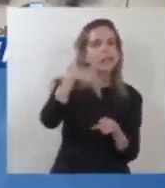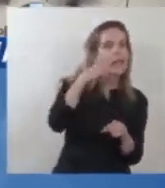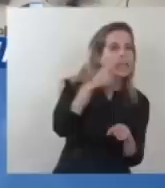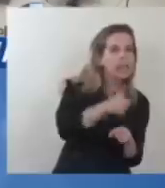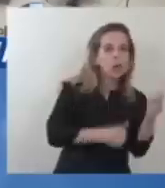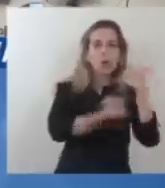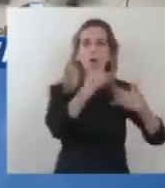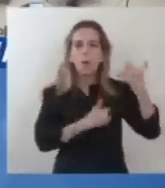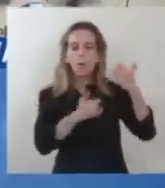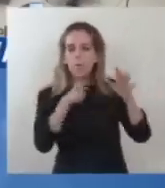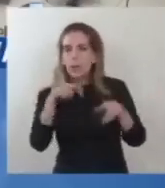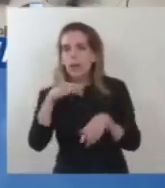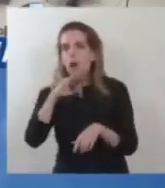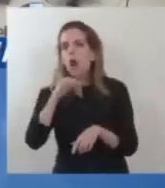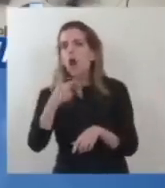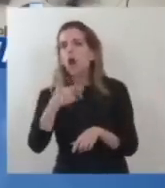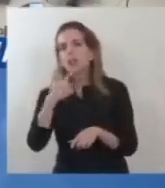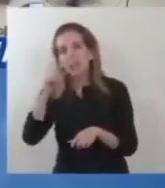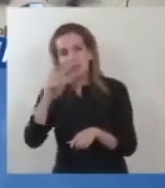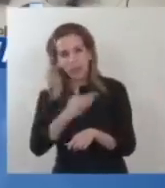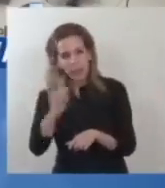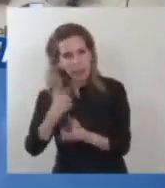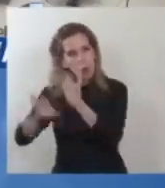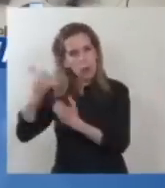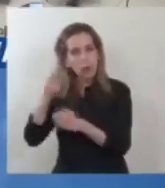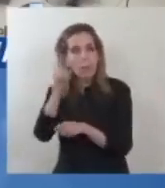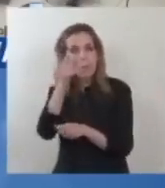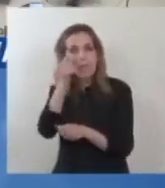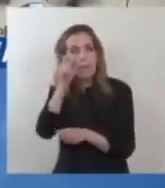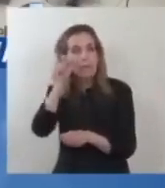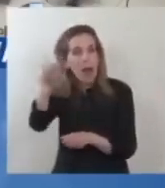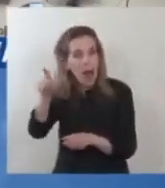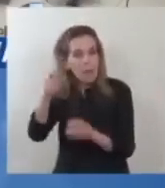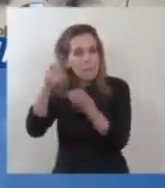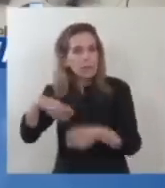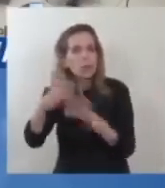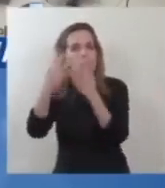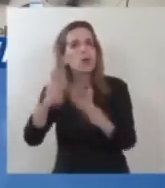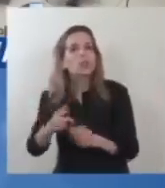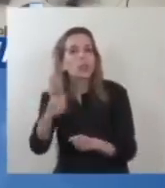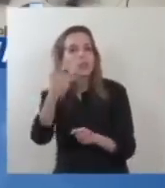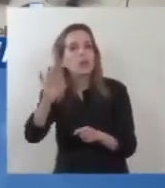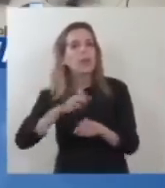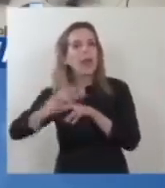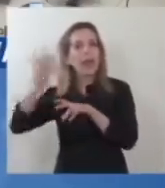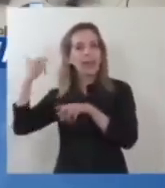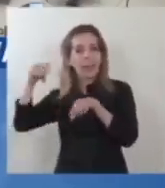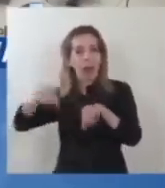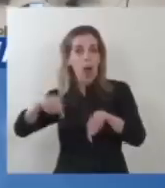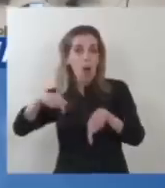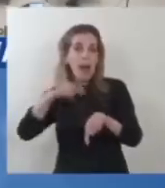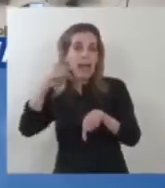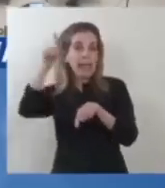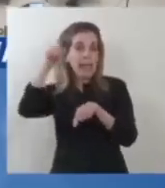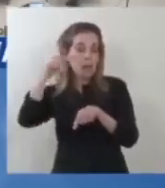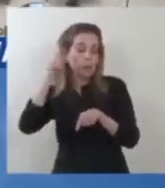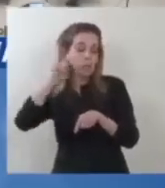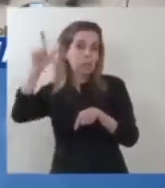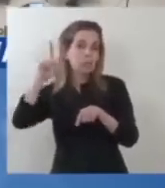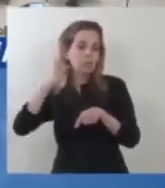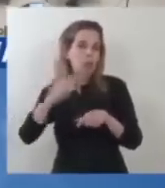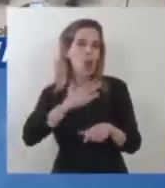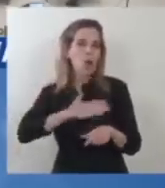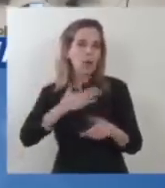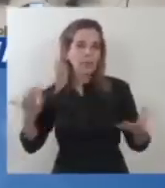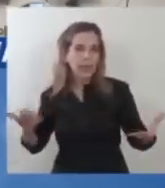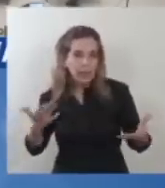Josefina que comentaba que su padre empezó este proyecto y que ella ahora ve con alegría ver culminar ese proyecto